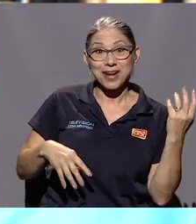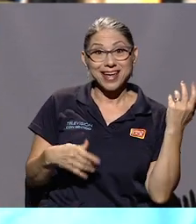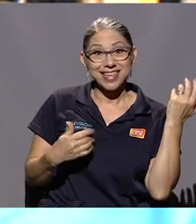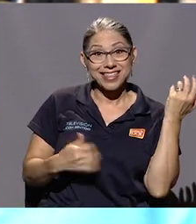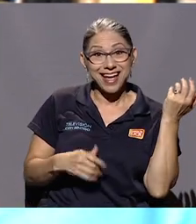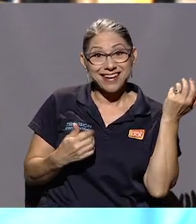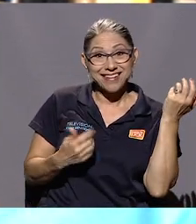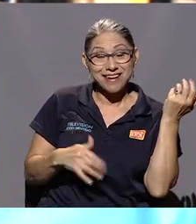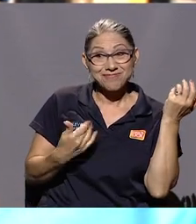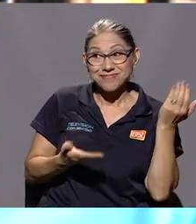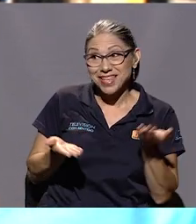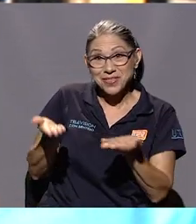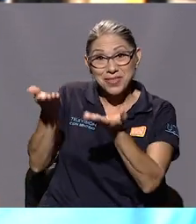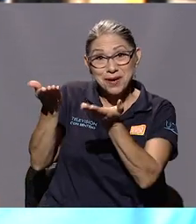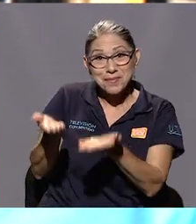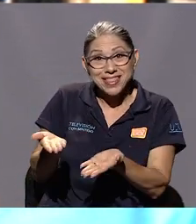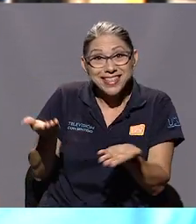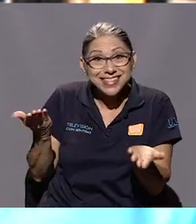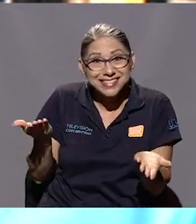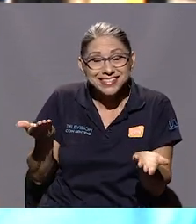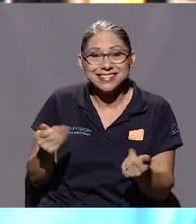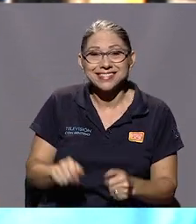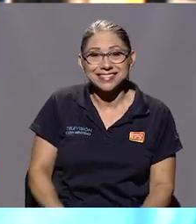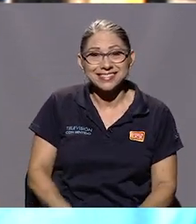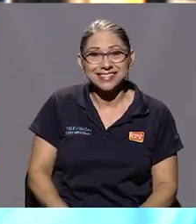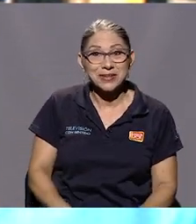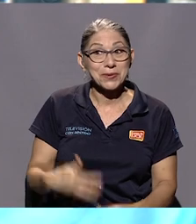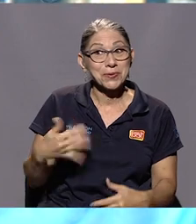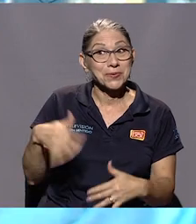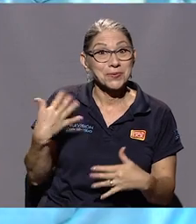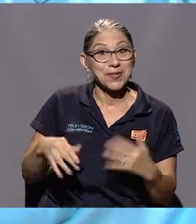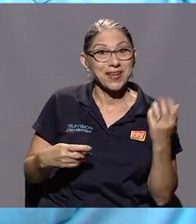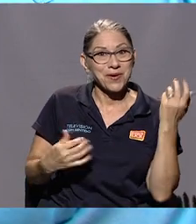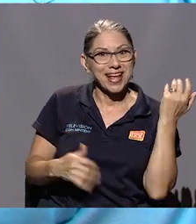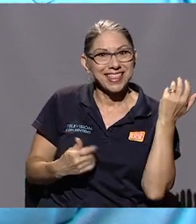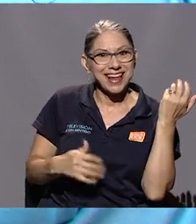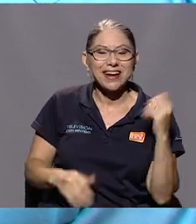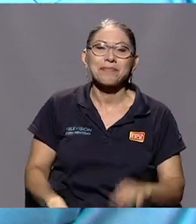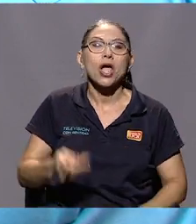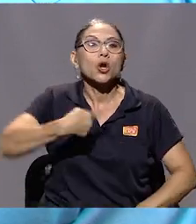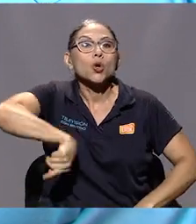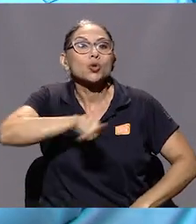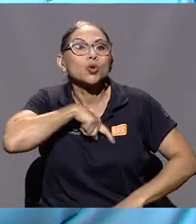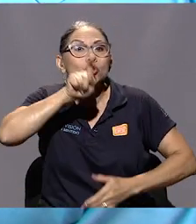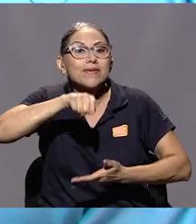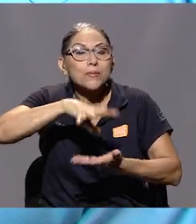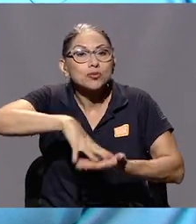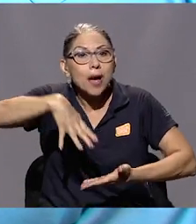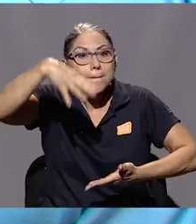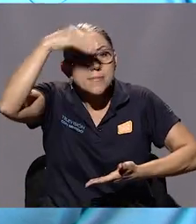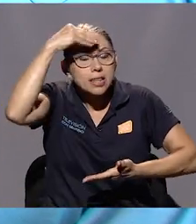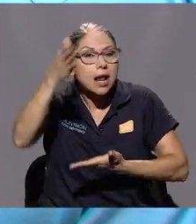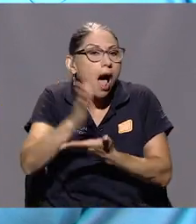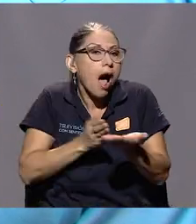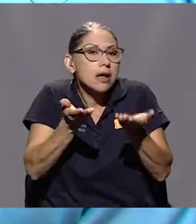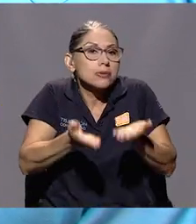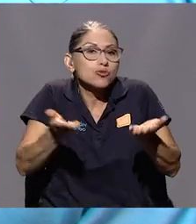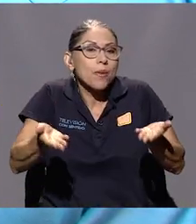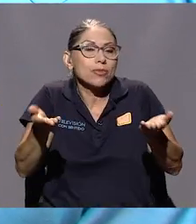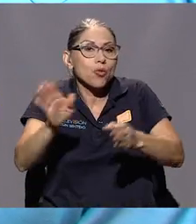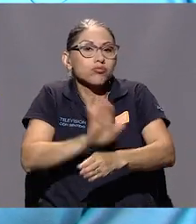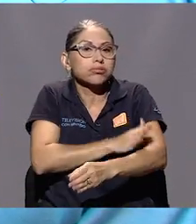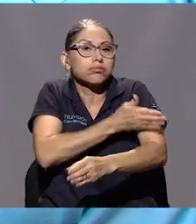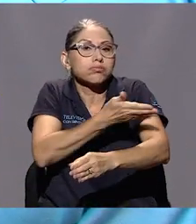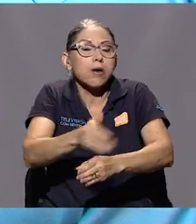guitarra y doña Patricia hizo de las suyas con la guitarra. Teníamos que aprender un instrumento.